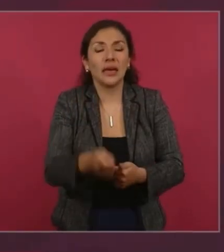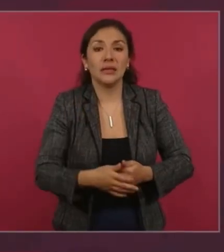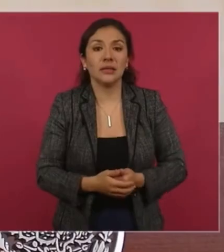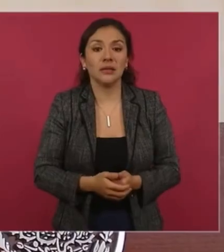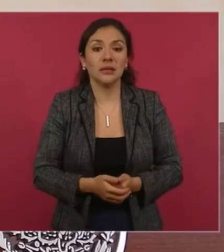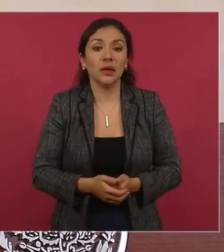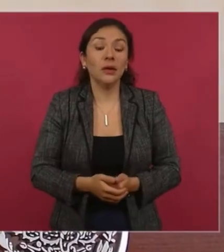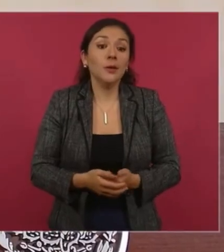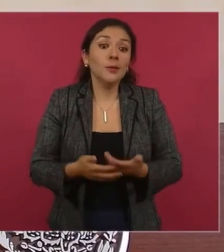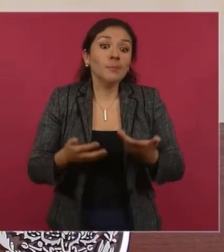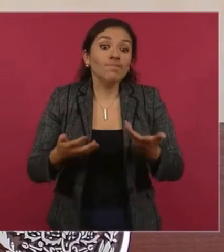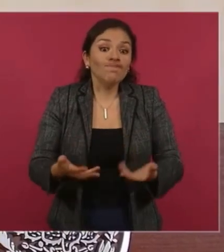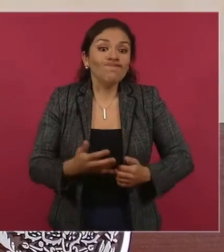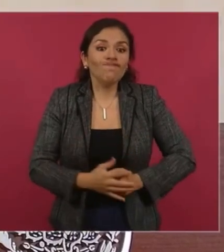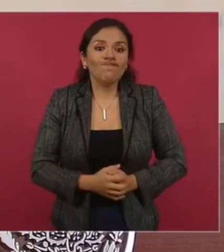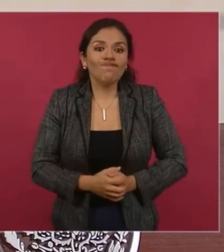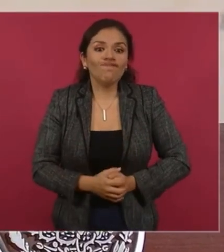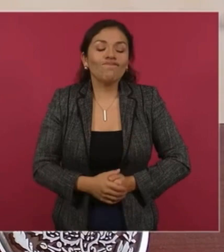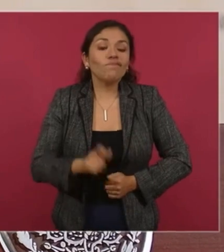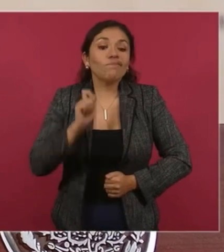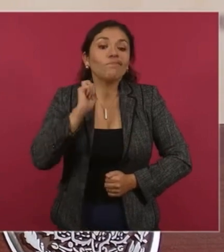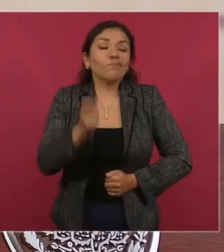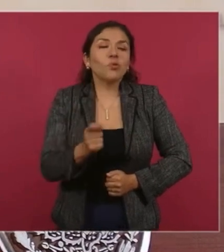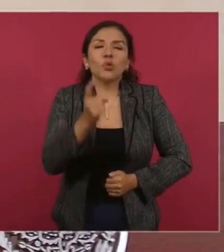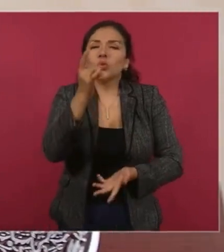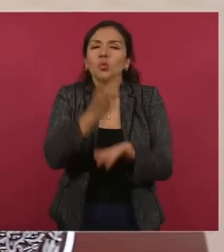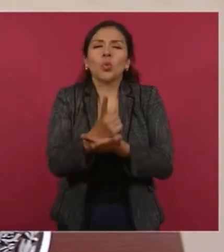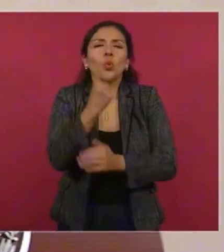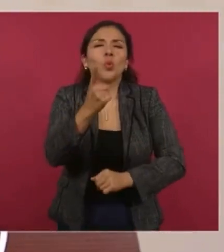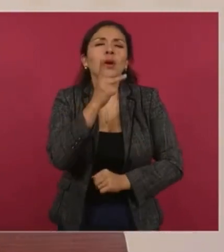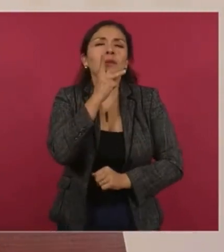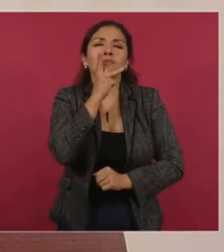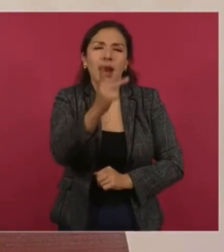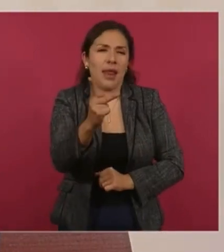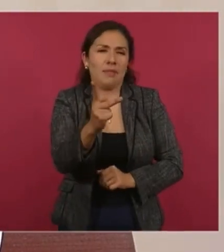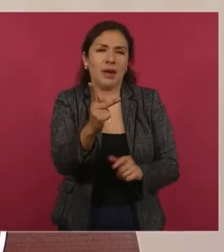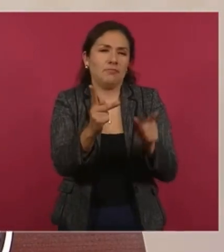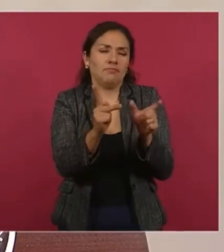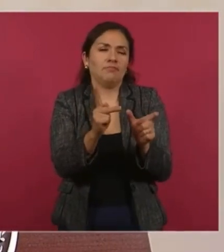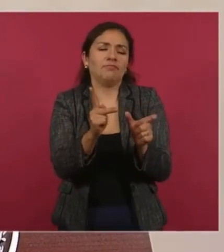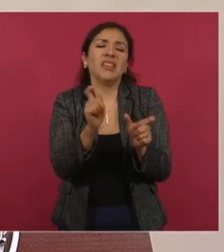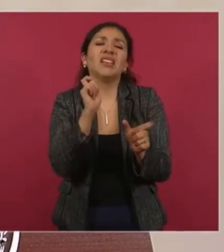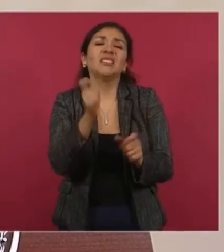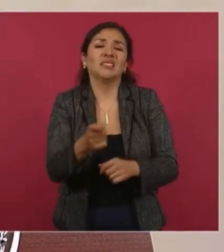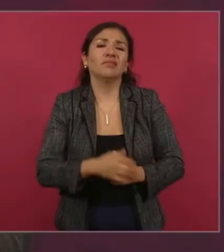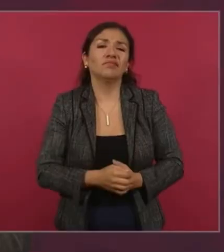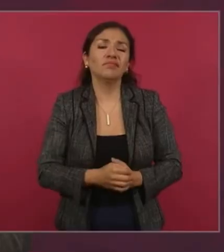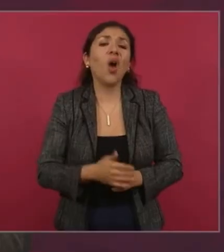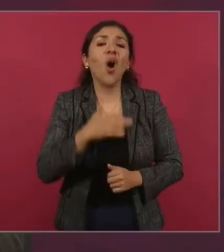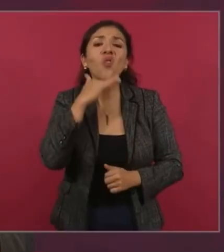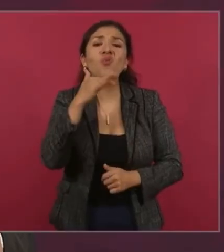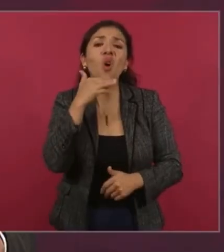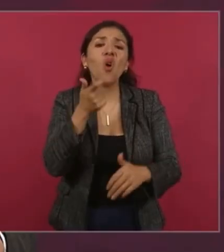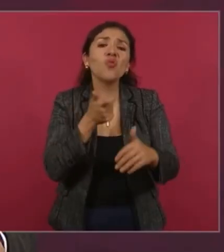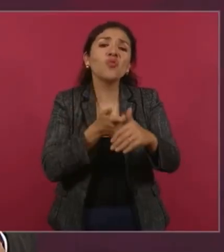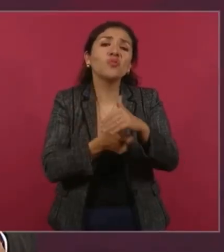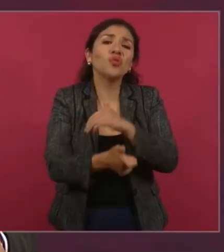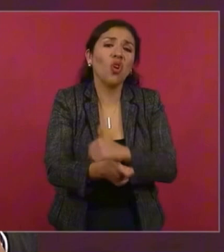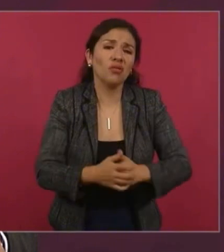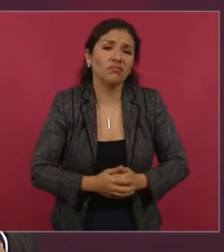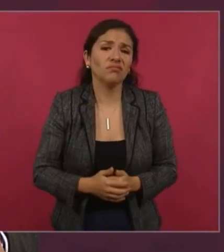con una palabra, corrupción, pillaje,